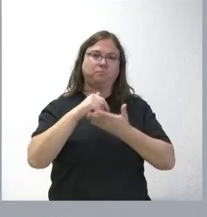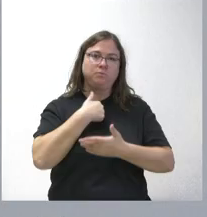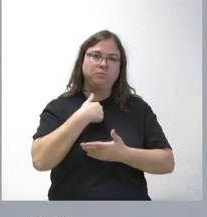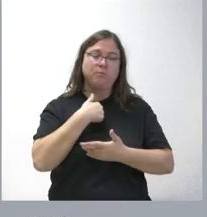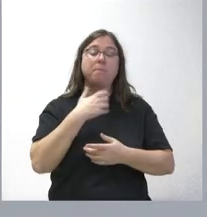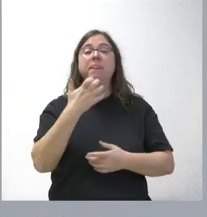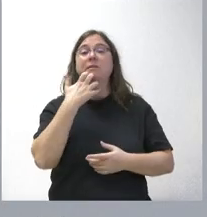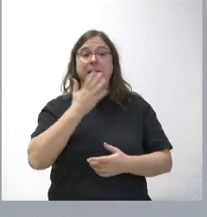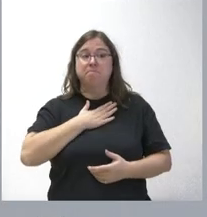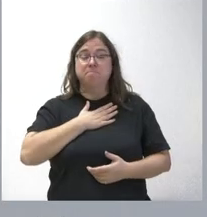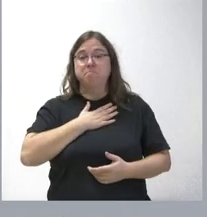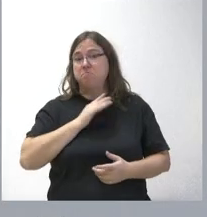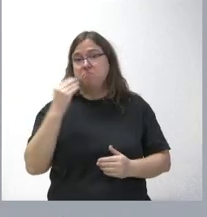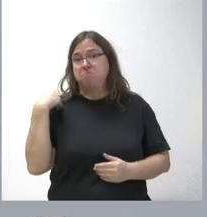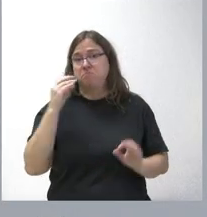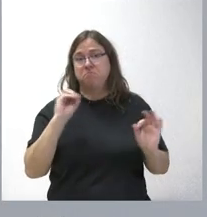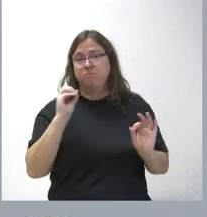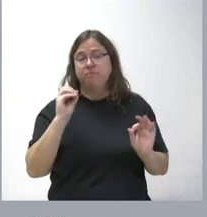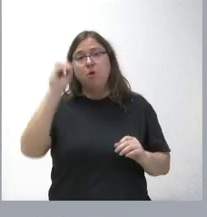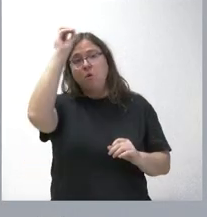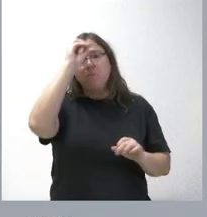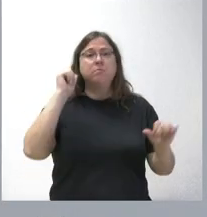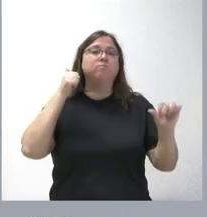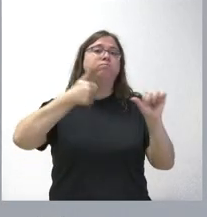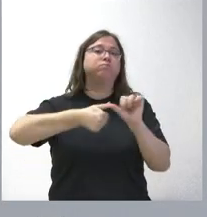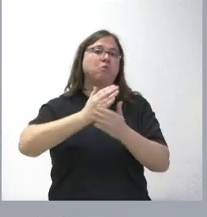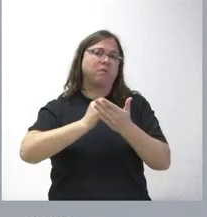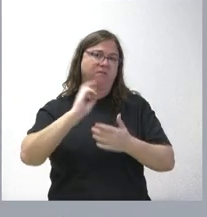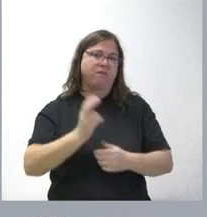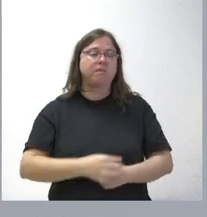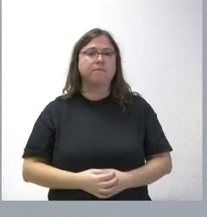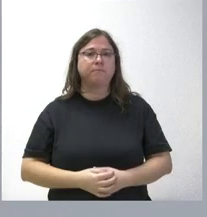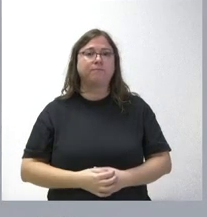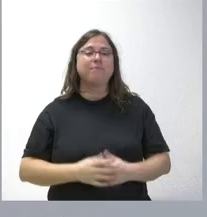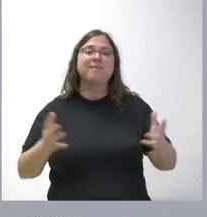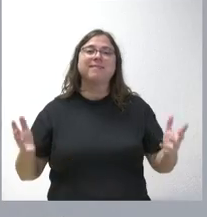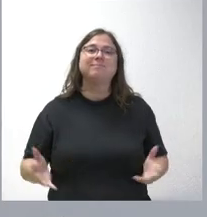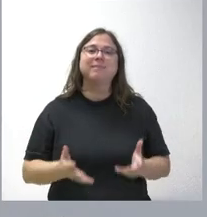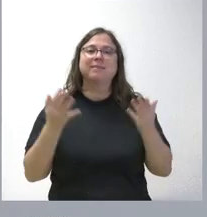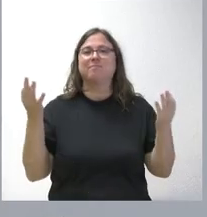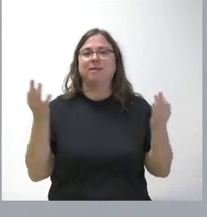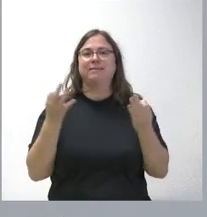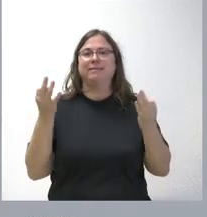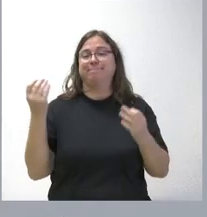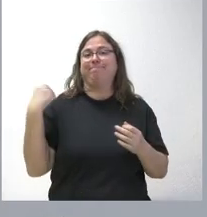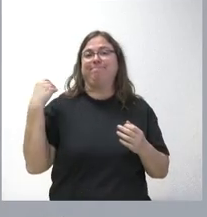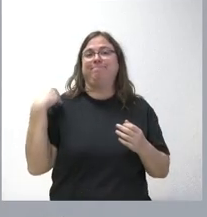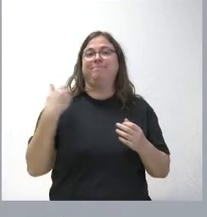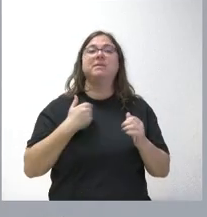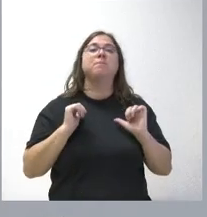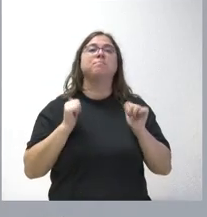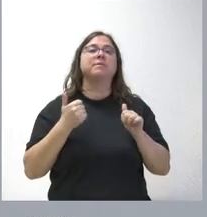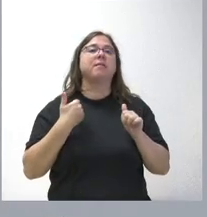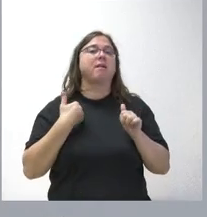sin tener en cuenta a esta comunidad autónoma, pero como le digo es una posición de varias comunidades autónomas. Nos anima este requerimiento que ya iniciamos,